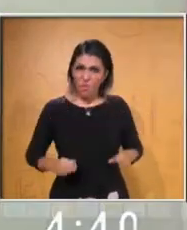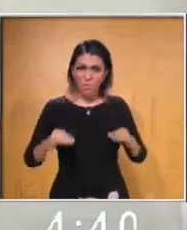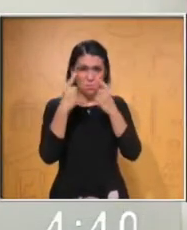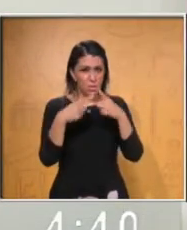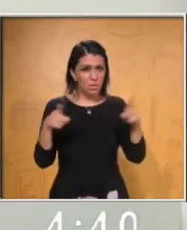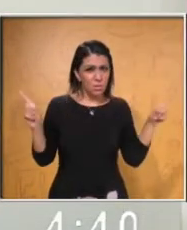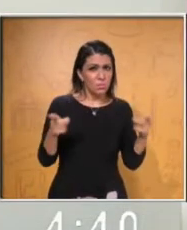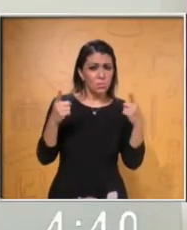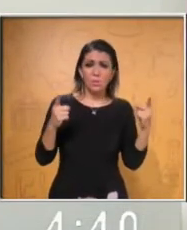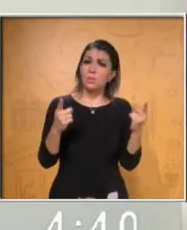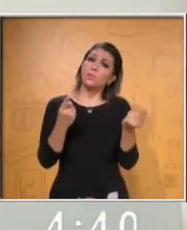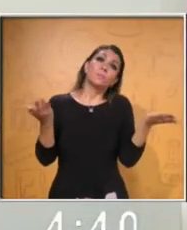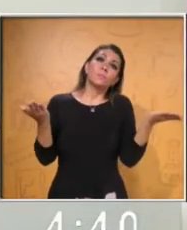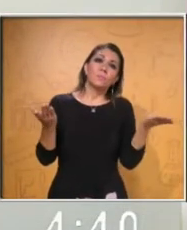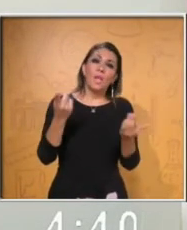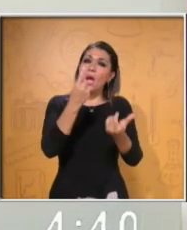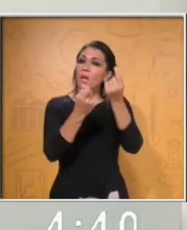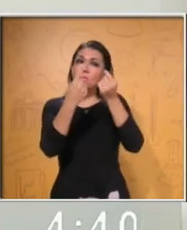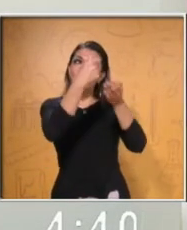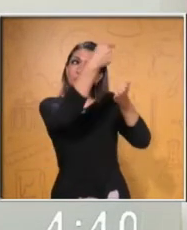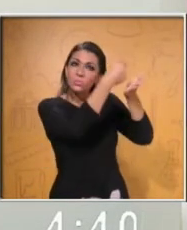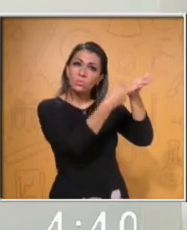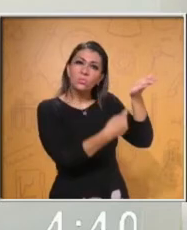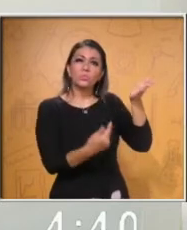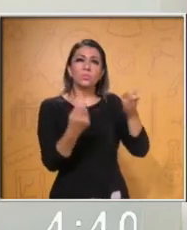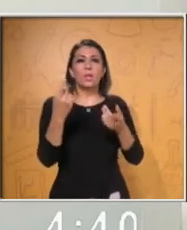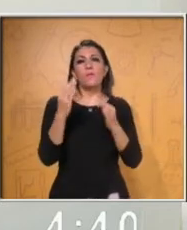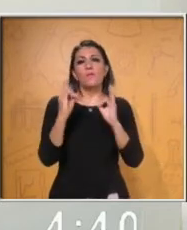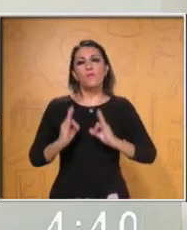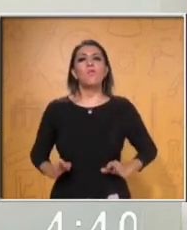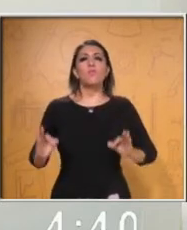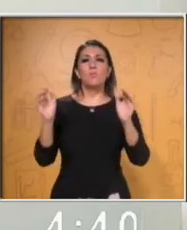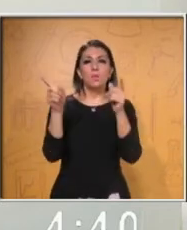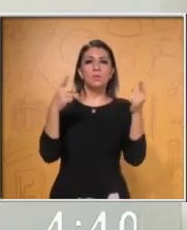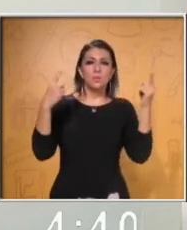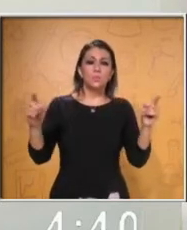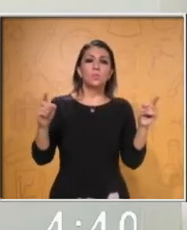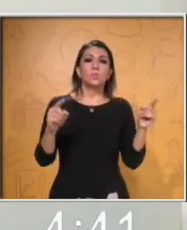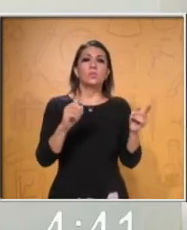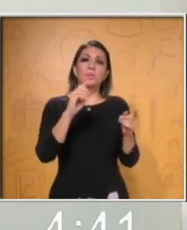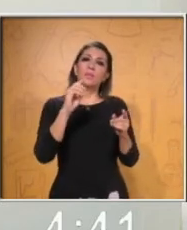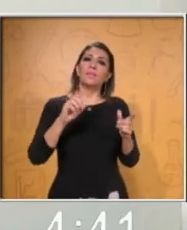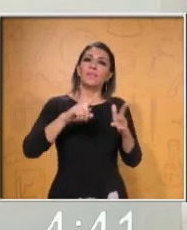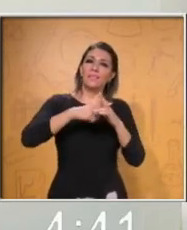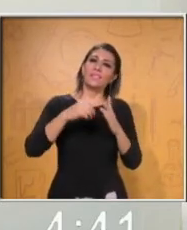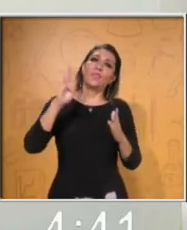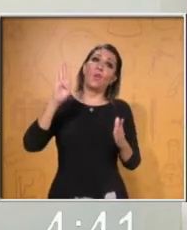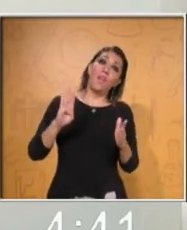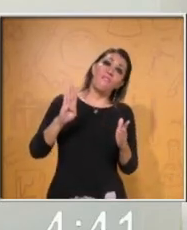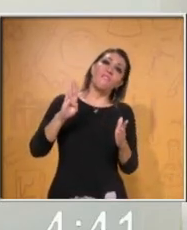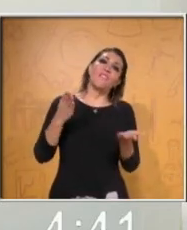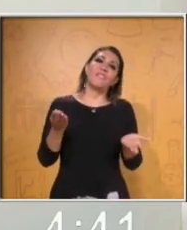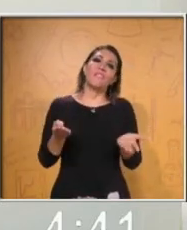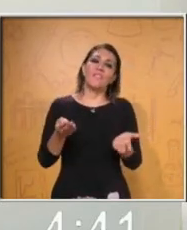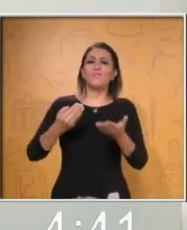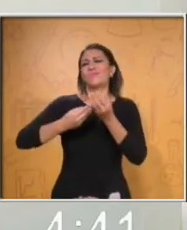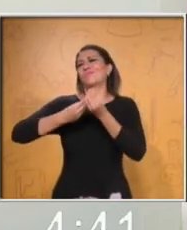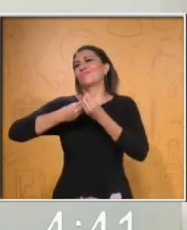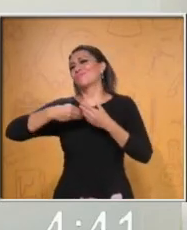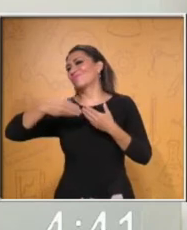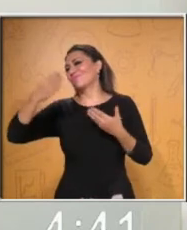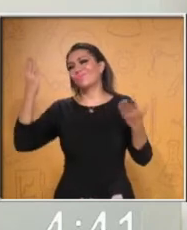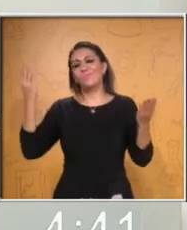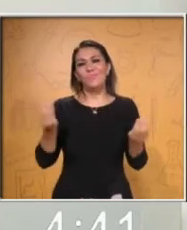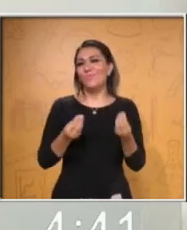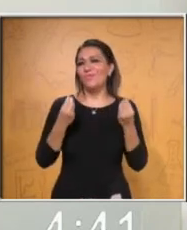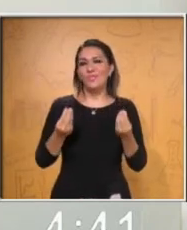Estos son solamente algunos de los tipos de música que comienzan con la letra B. ¿Te imaginas la gran variedad de música que hay? Bueno,